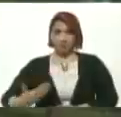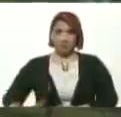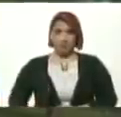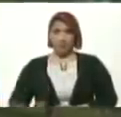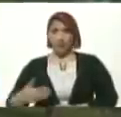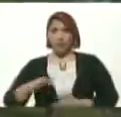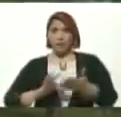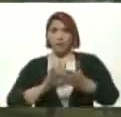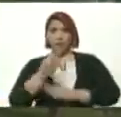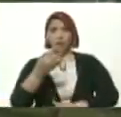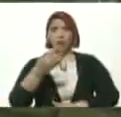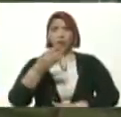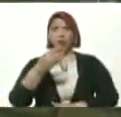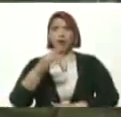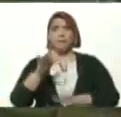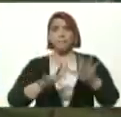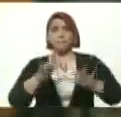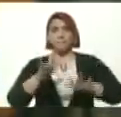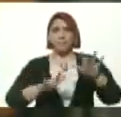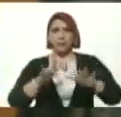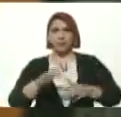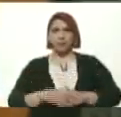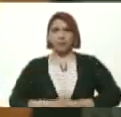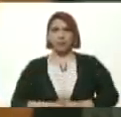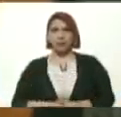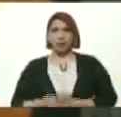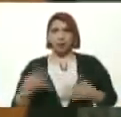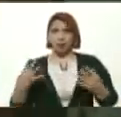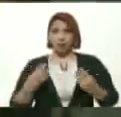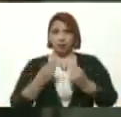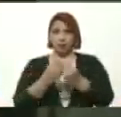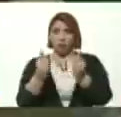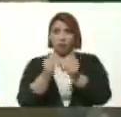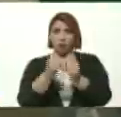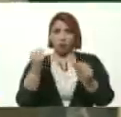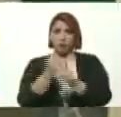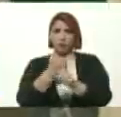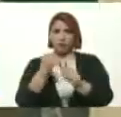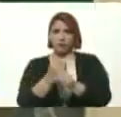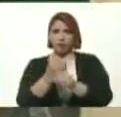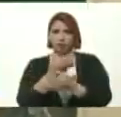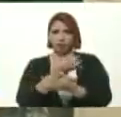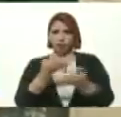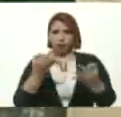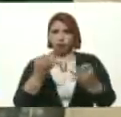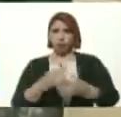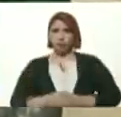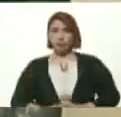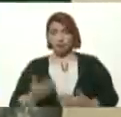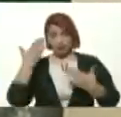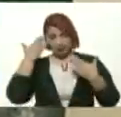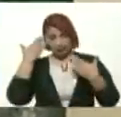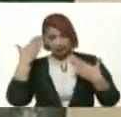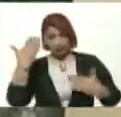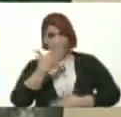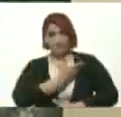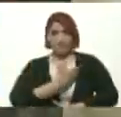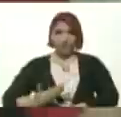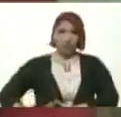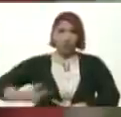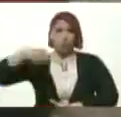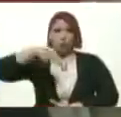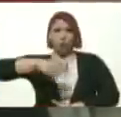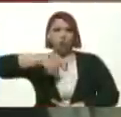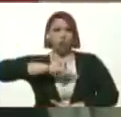Fundavit Que está Acompañándonos Con un trabajo Maravilloso Saludos Presidente Hoy estamos